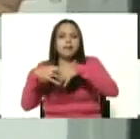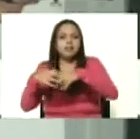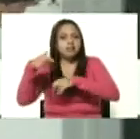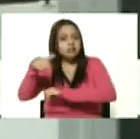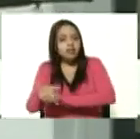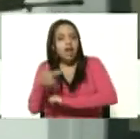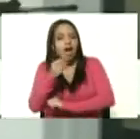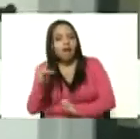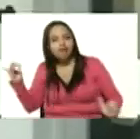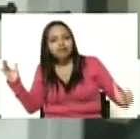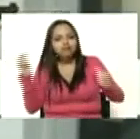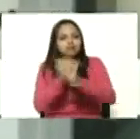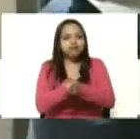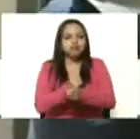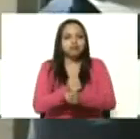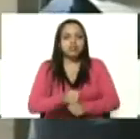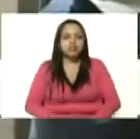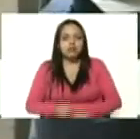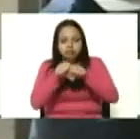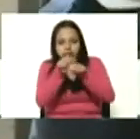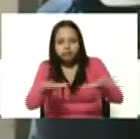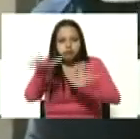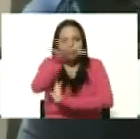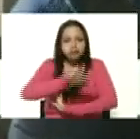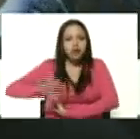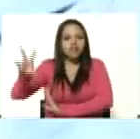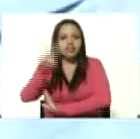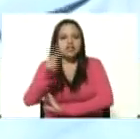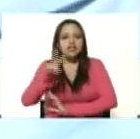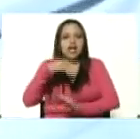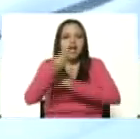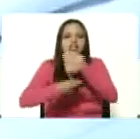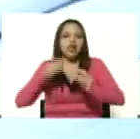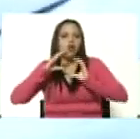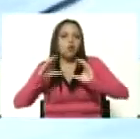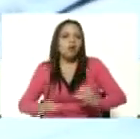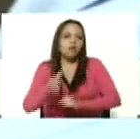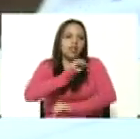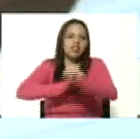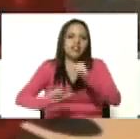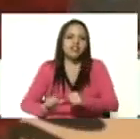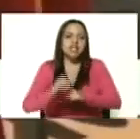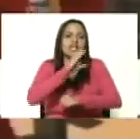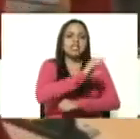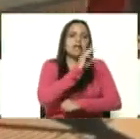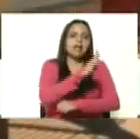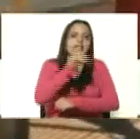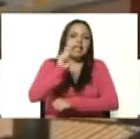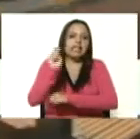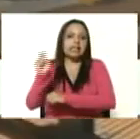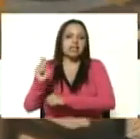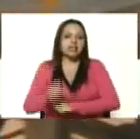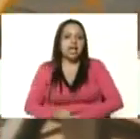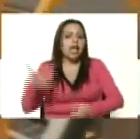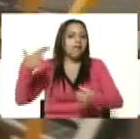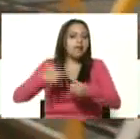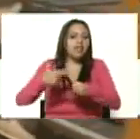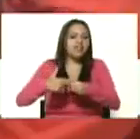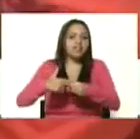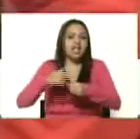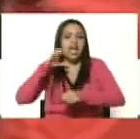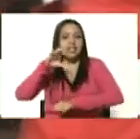hemos alcanzado a irradiar a todo el país la consolidación de los cuerpos de combatientes y los CPTT en PDVSA del estado Monaga